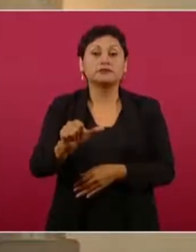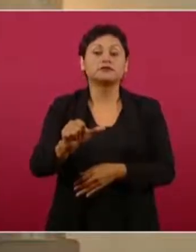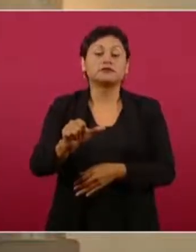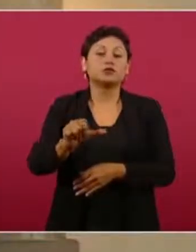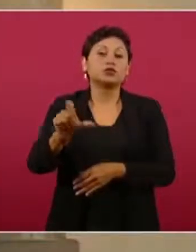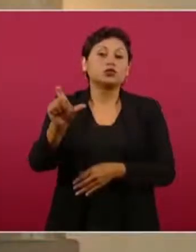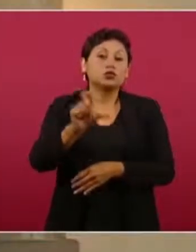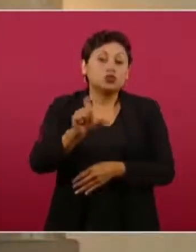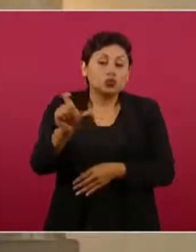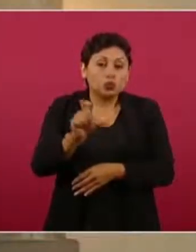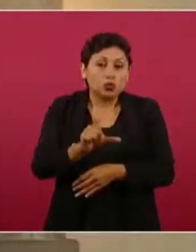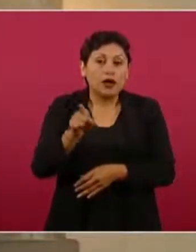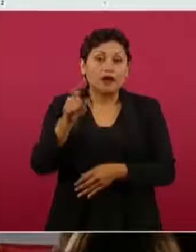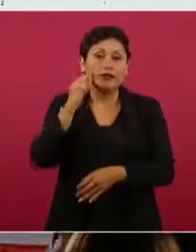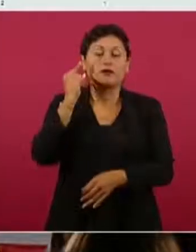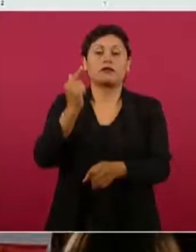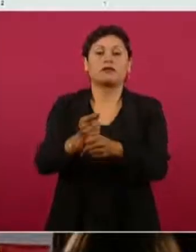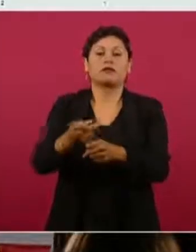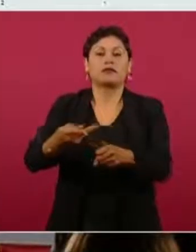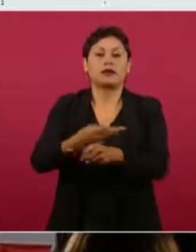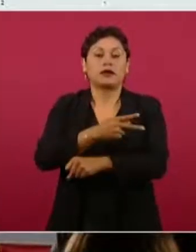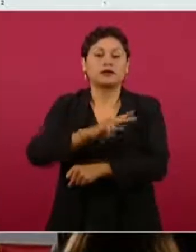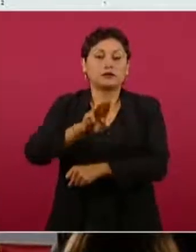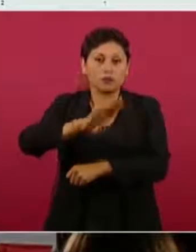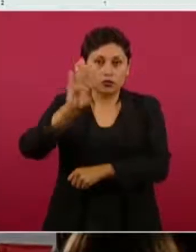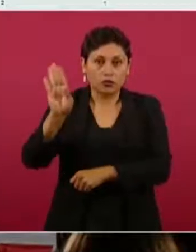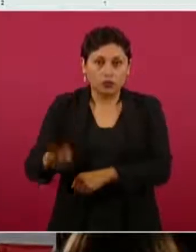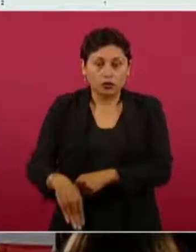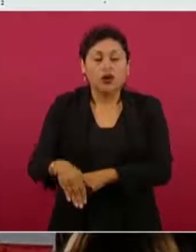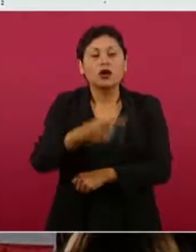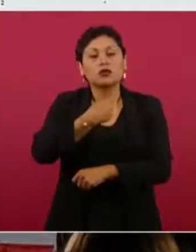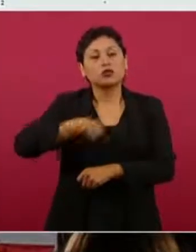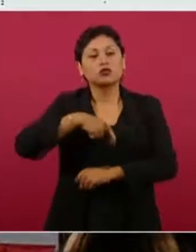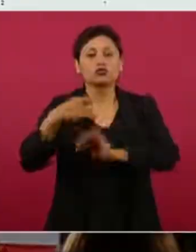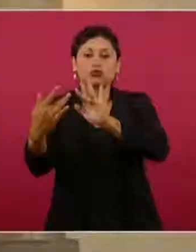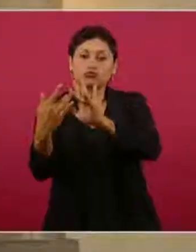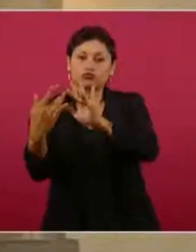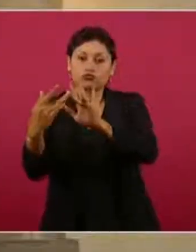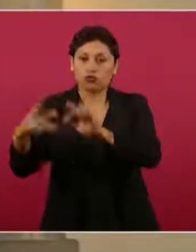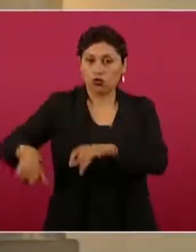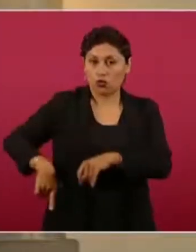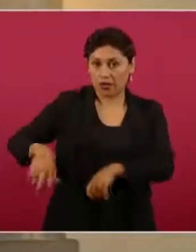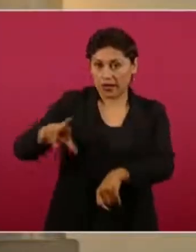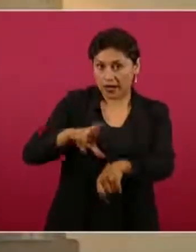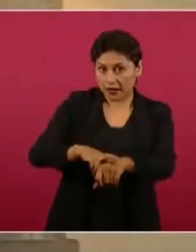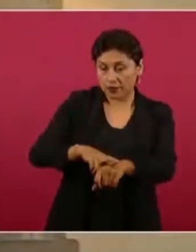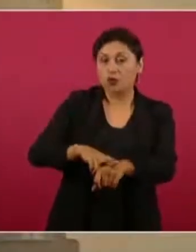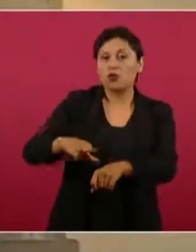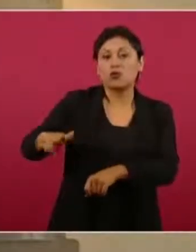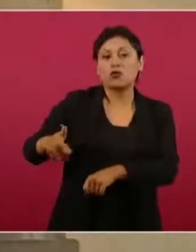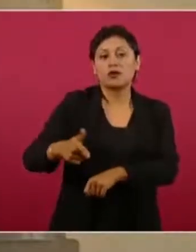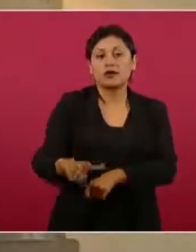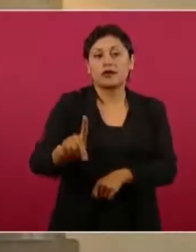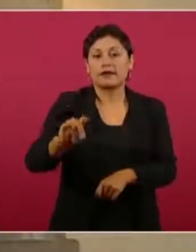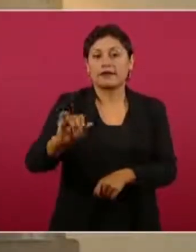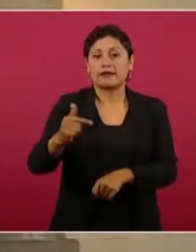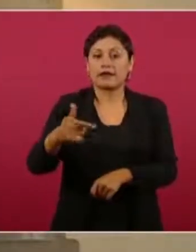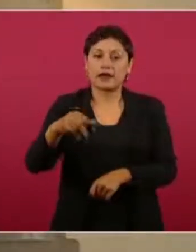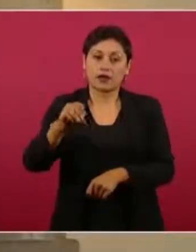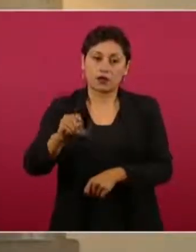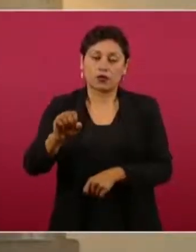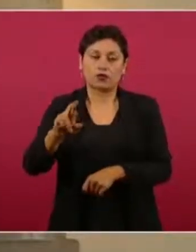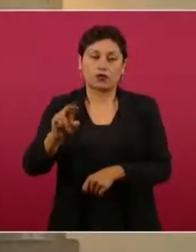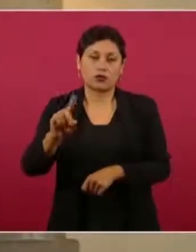de la noticia criminal, estamos en comunicación con el gobernador de Guanajuato, Diego Sinué Rodríguez.